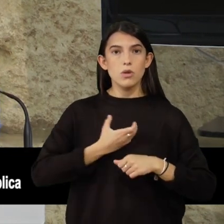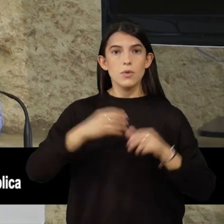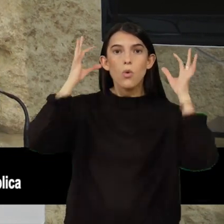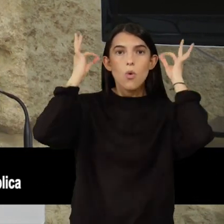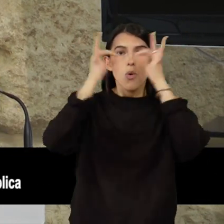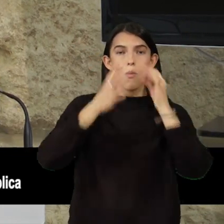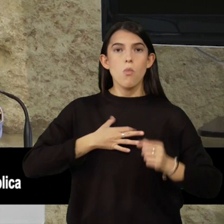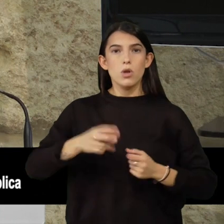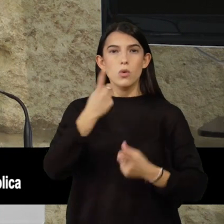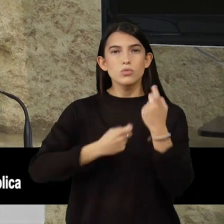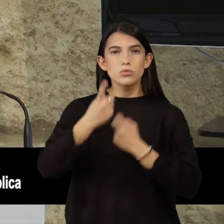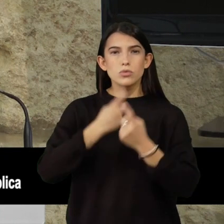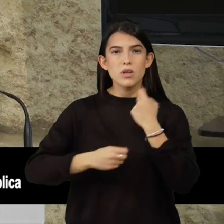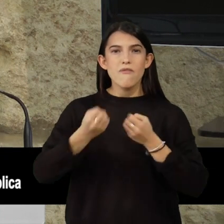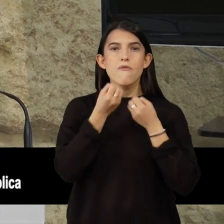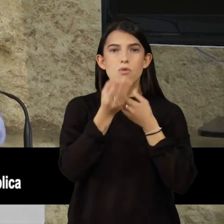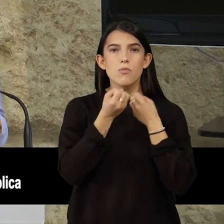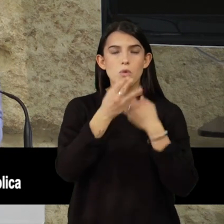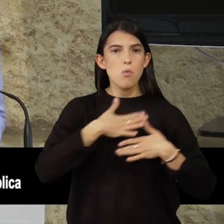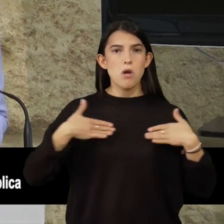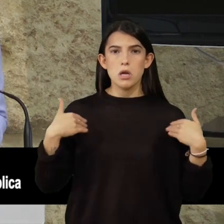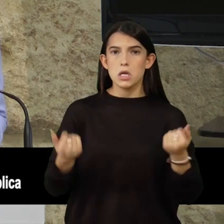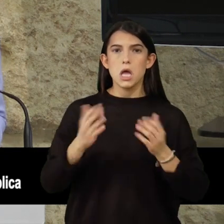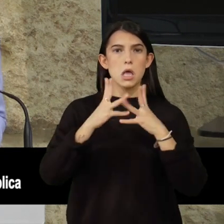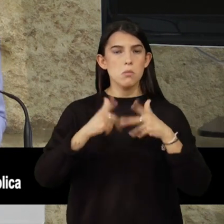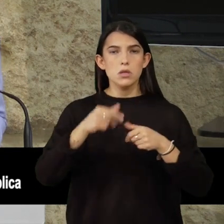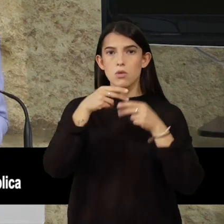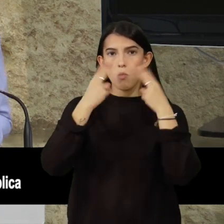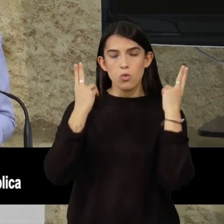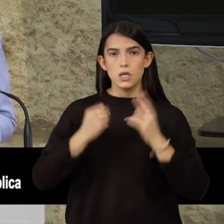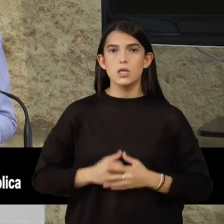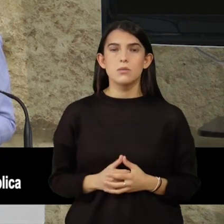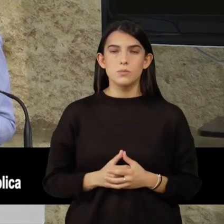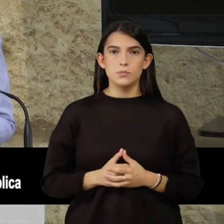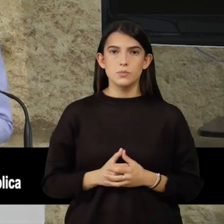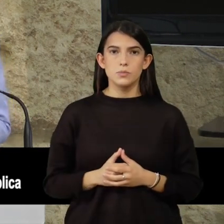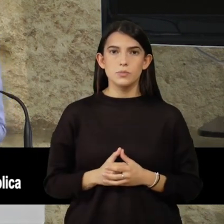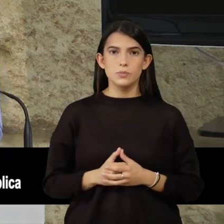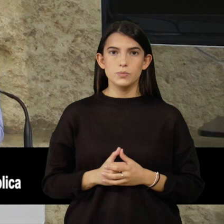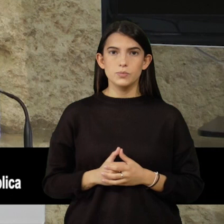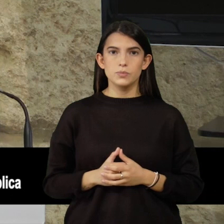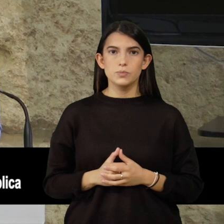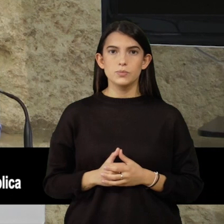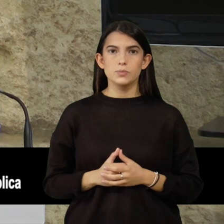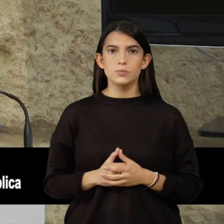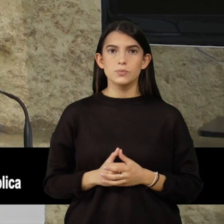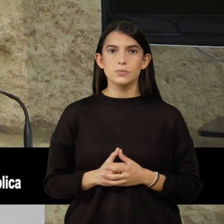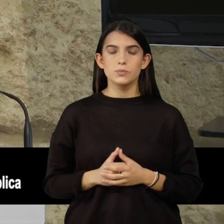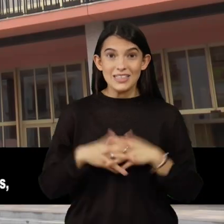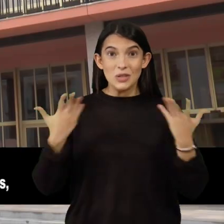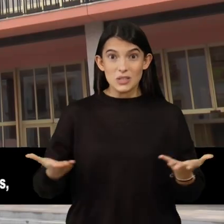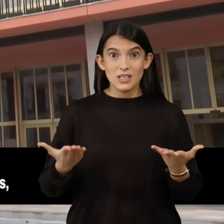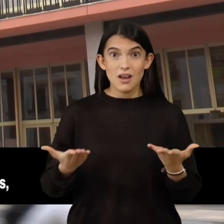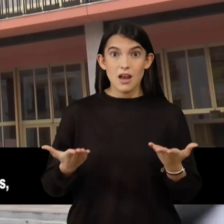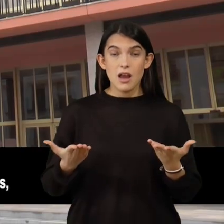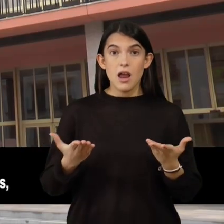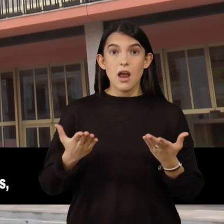Estado con un cliente ligero a partir del cual el Ayuntamiento de Córdoba podrá consultar información de cualquier administración pública.